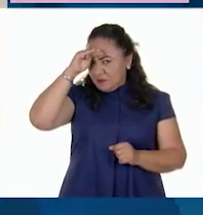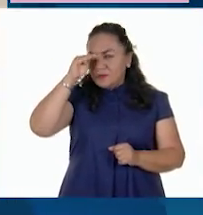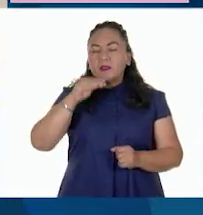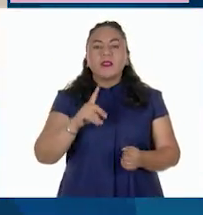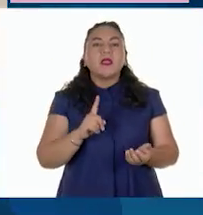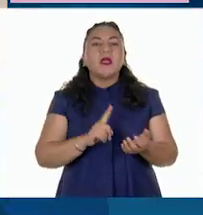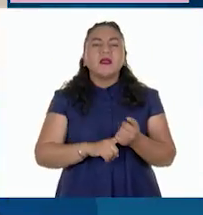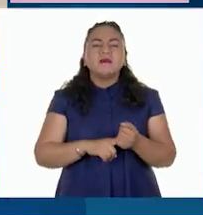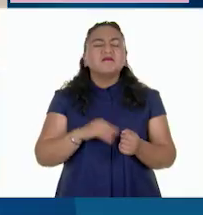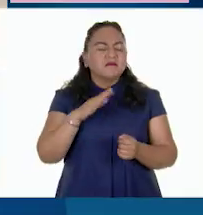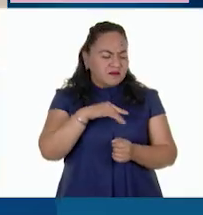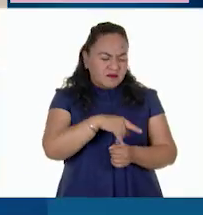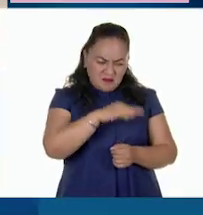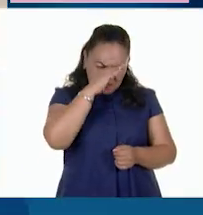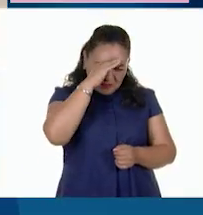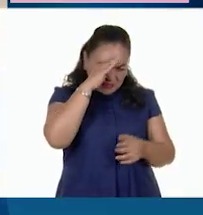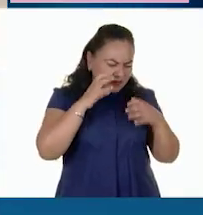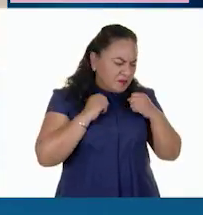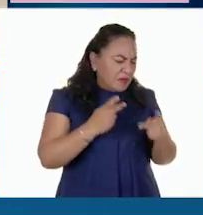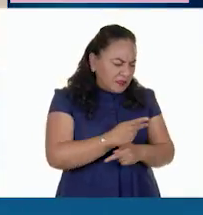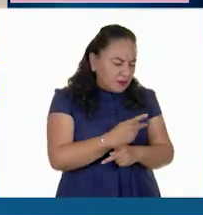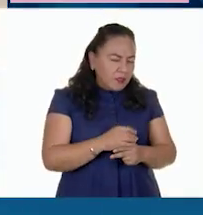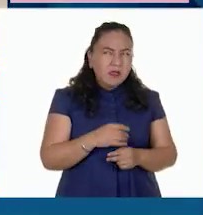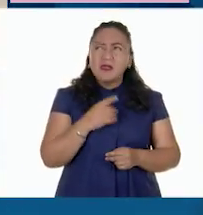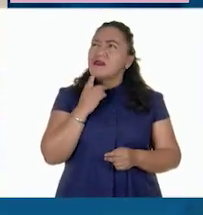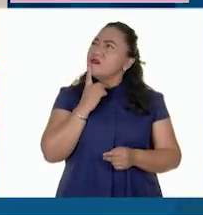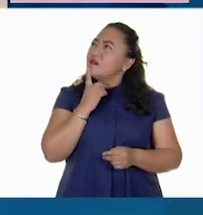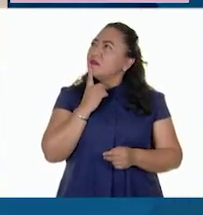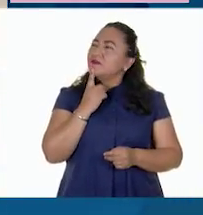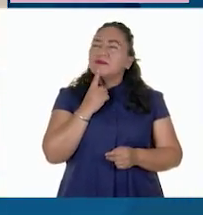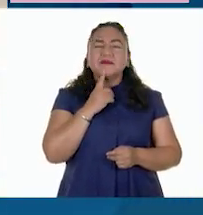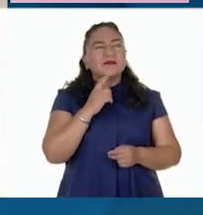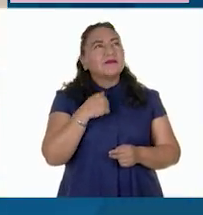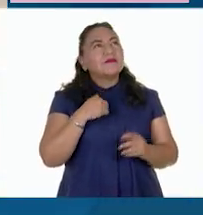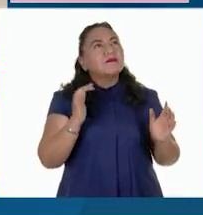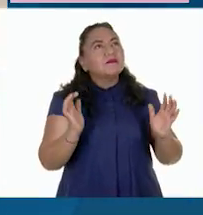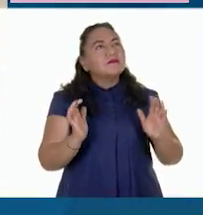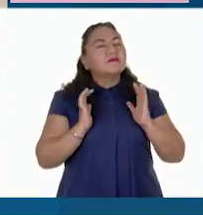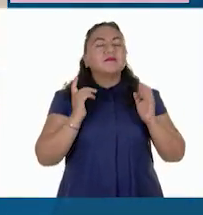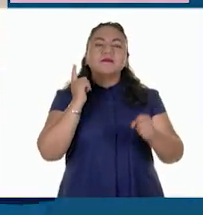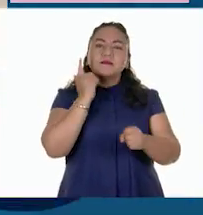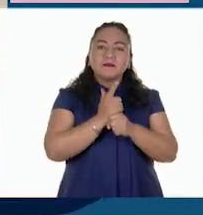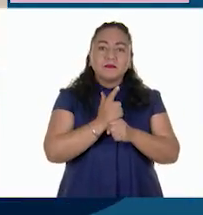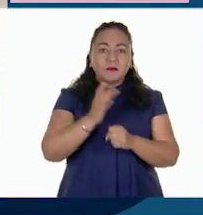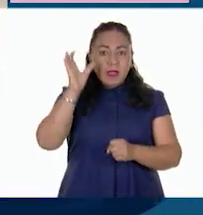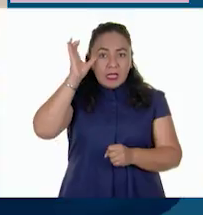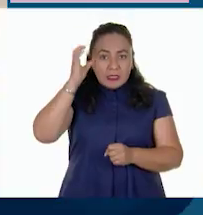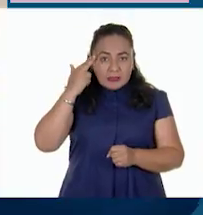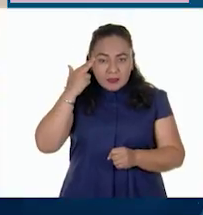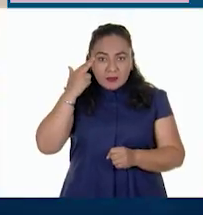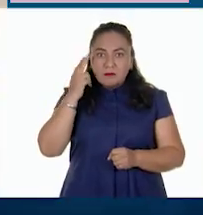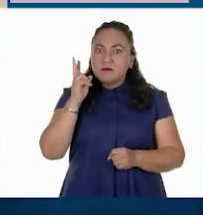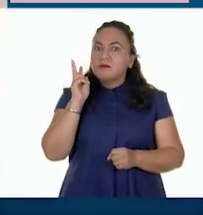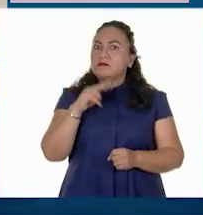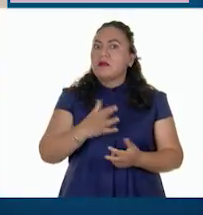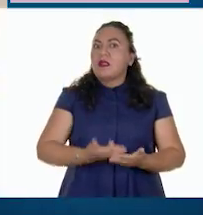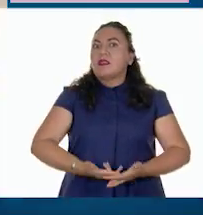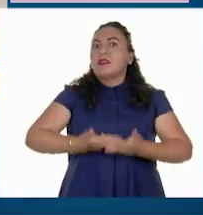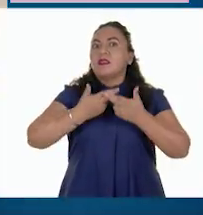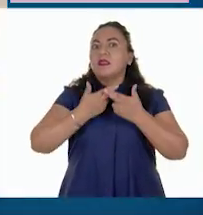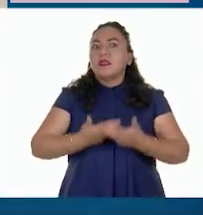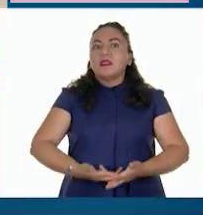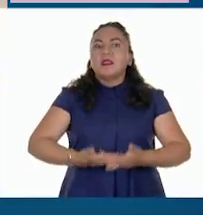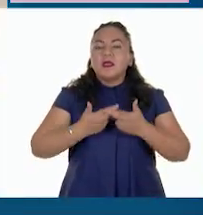Alejandra, pensativa, ¿qué pasó? Pues es que me sorprende darme cuenta de que China es también un gran productor pesquero en el